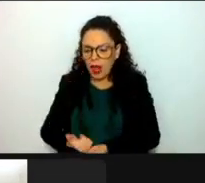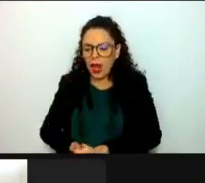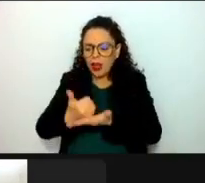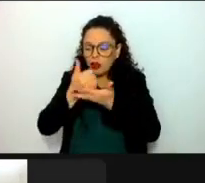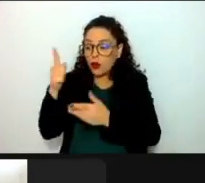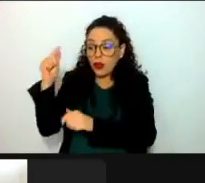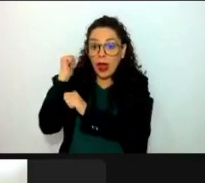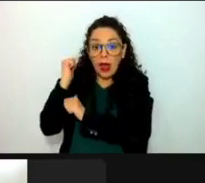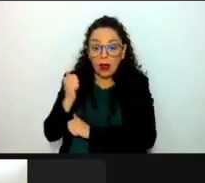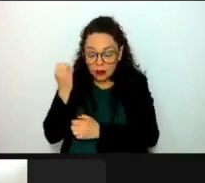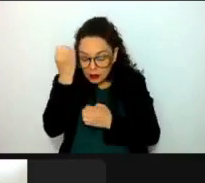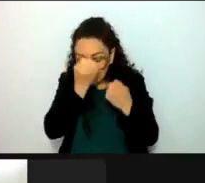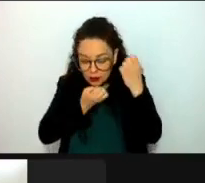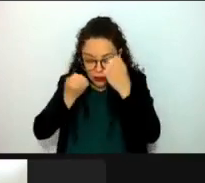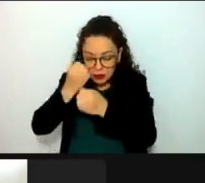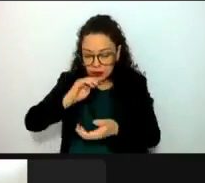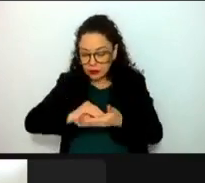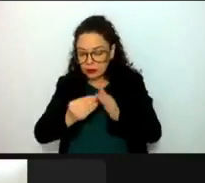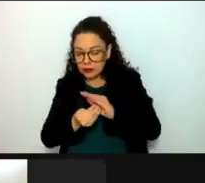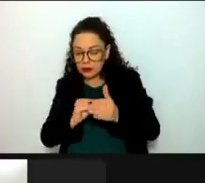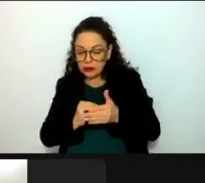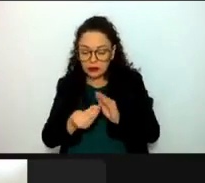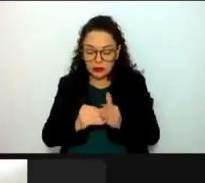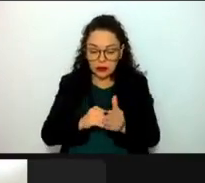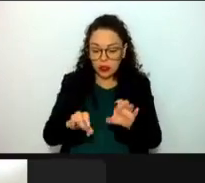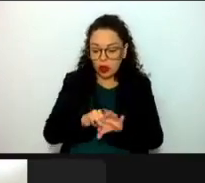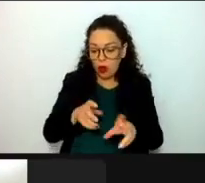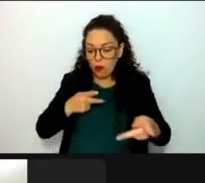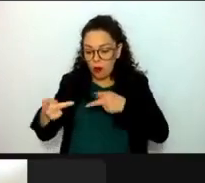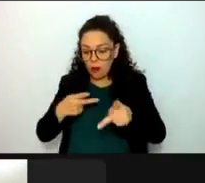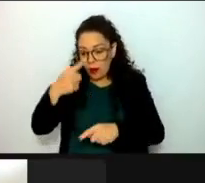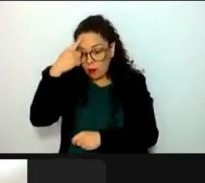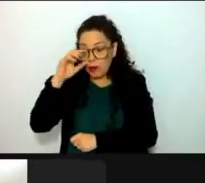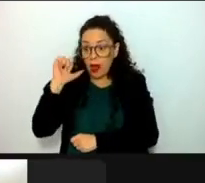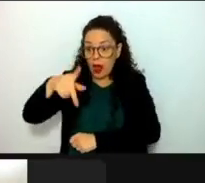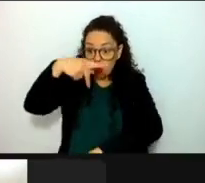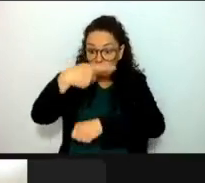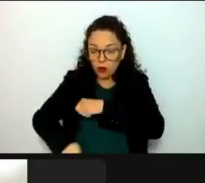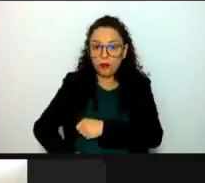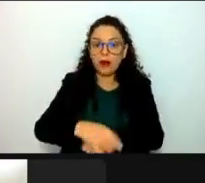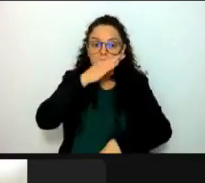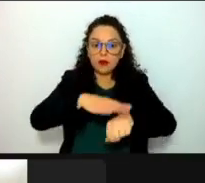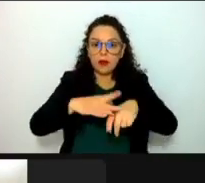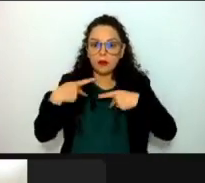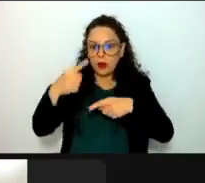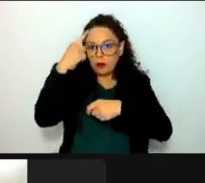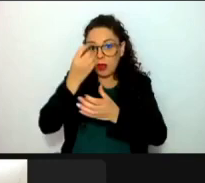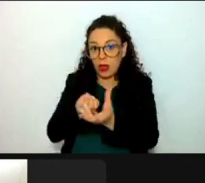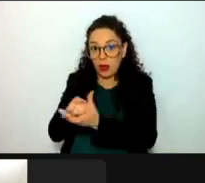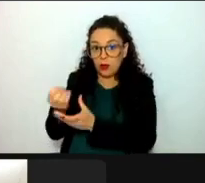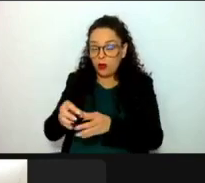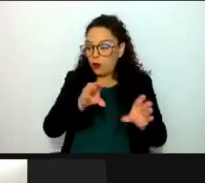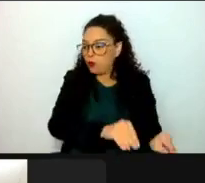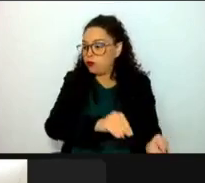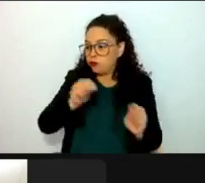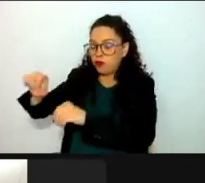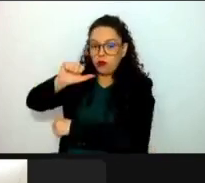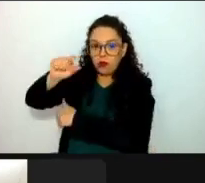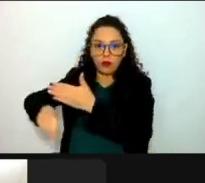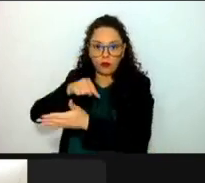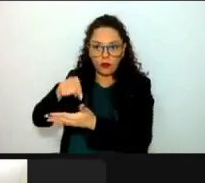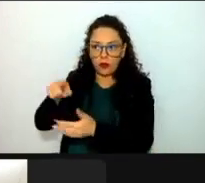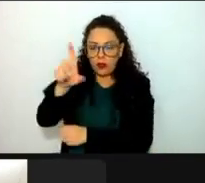sus planes de mitigación y evacuación, así como comunicar la amenaza volcánica a la población. La doctora del Pozo ha fungido como